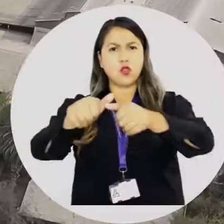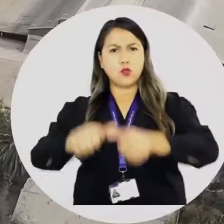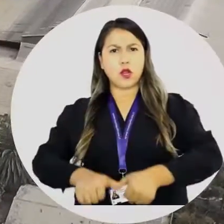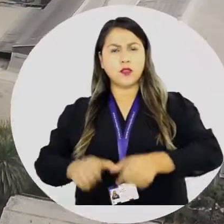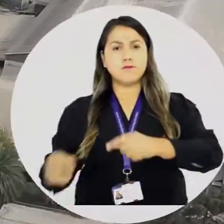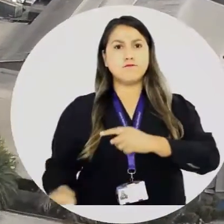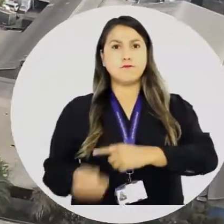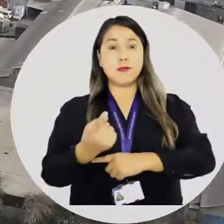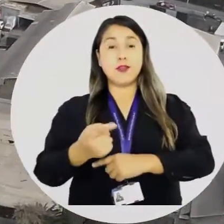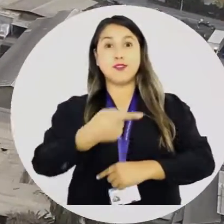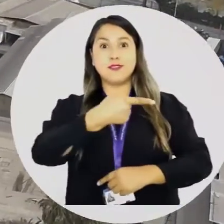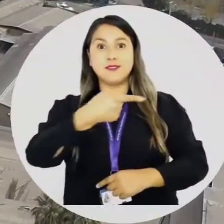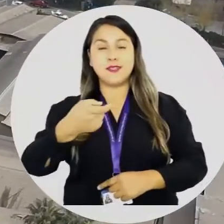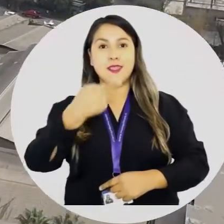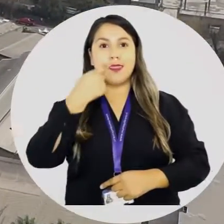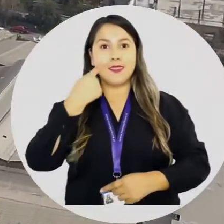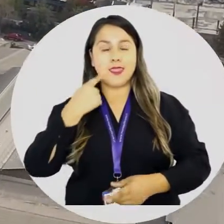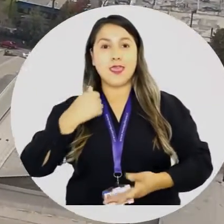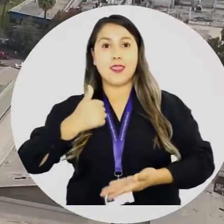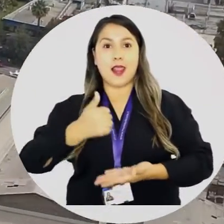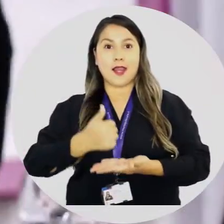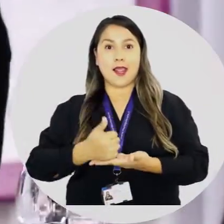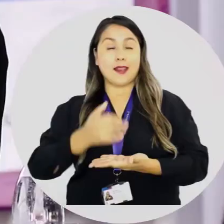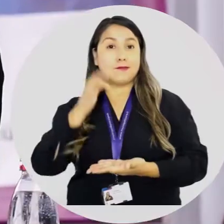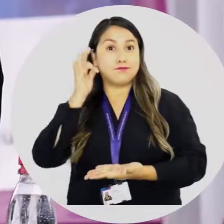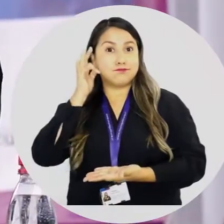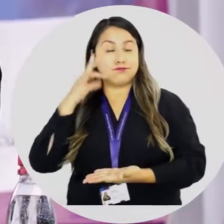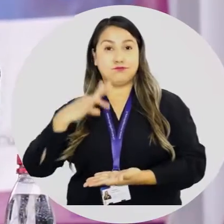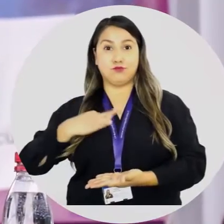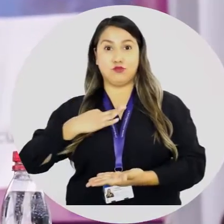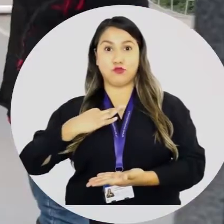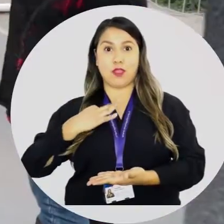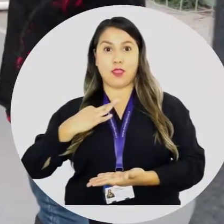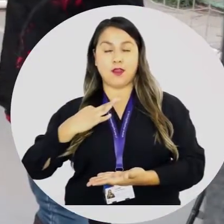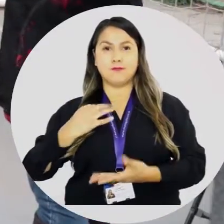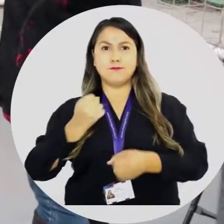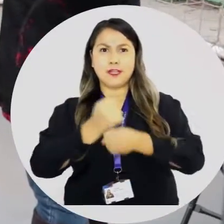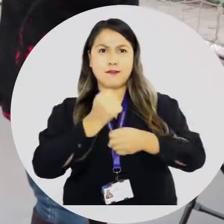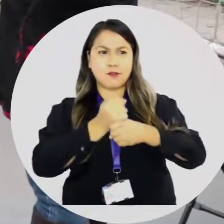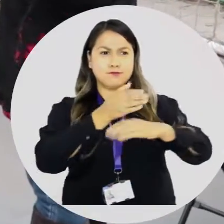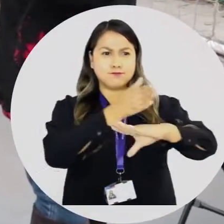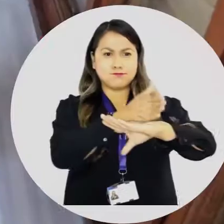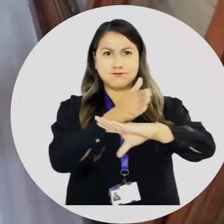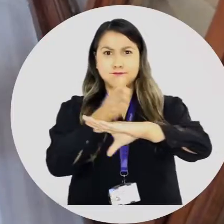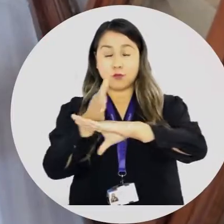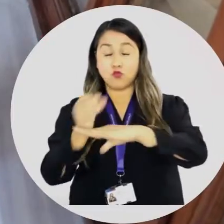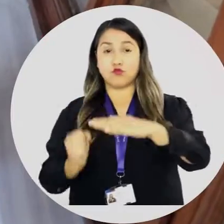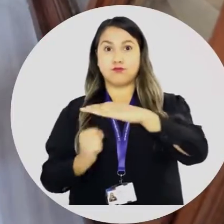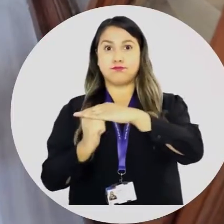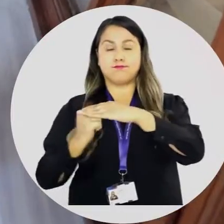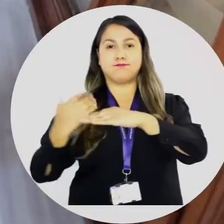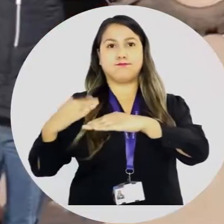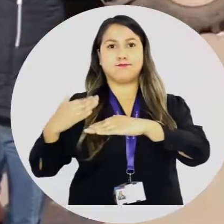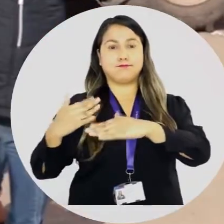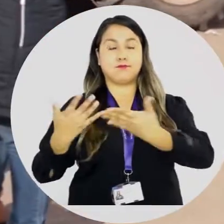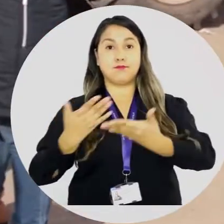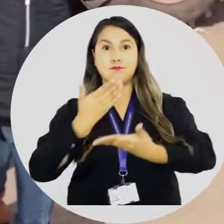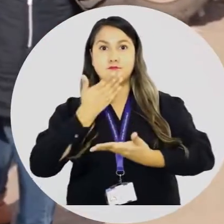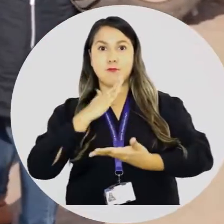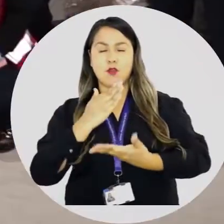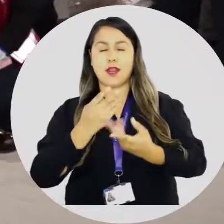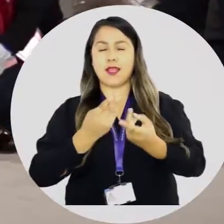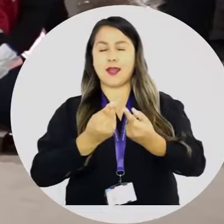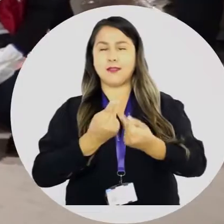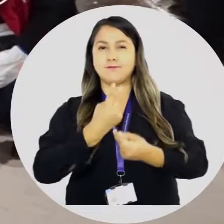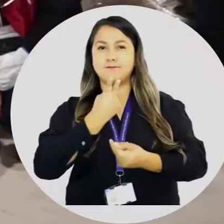Durante los primeros 100 días de la Alcaldía Ciudadana, el trabajo en terreno fue el pilar fundamental, ya que para mejorar